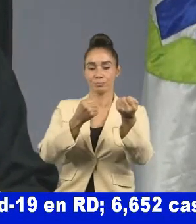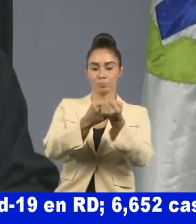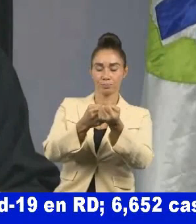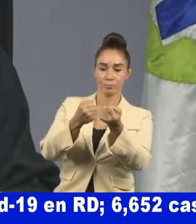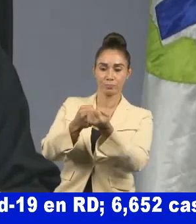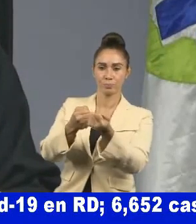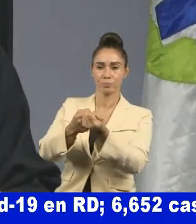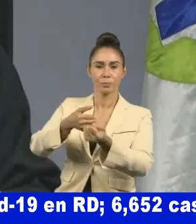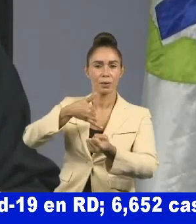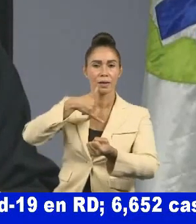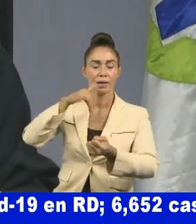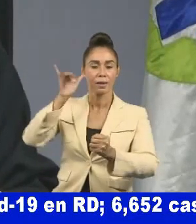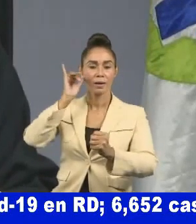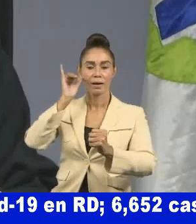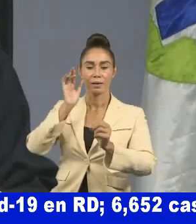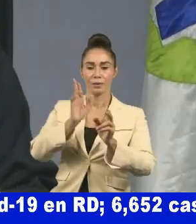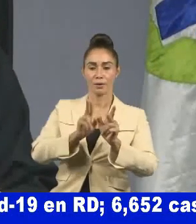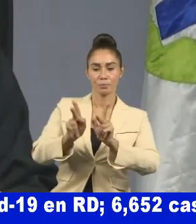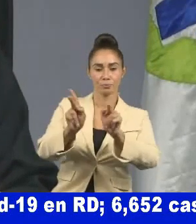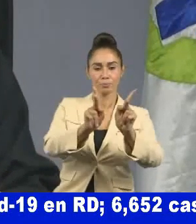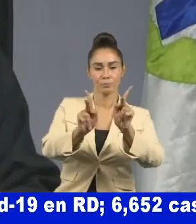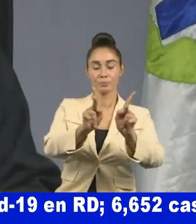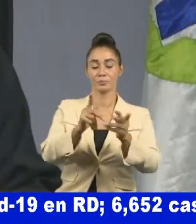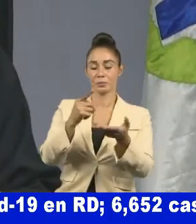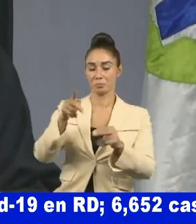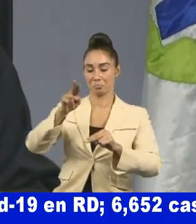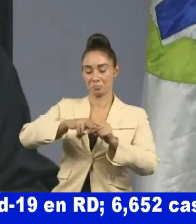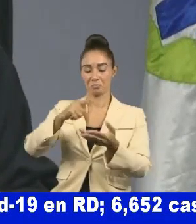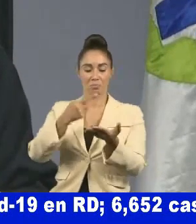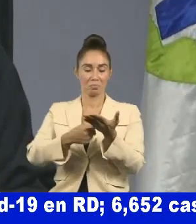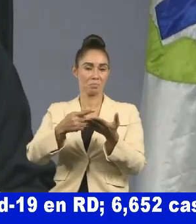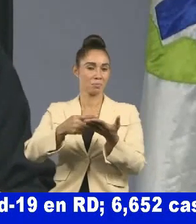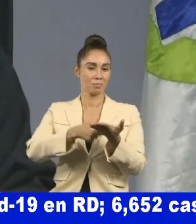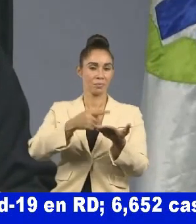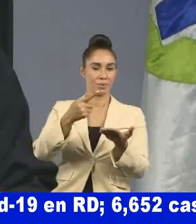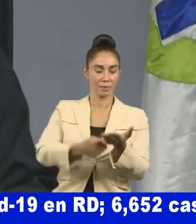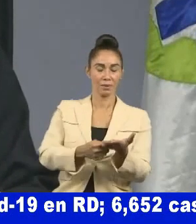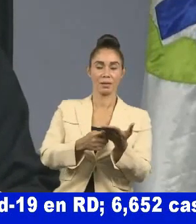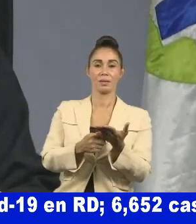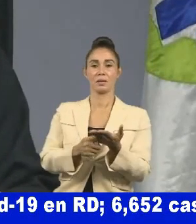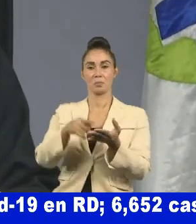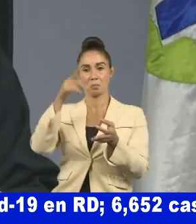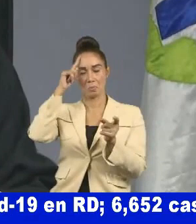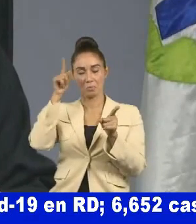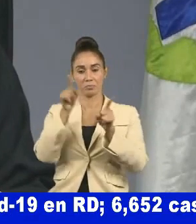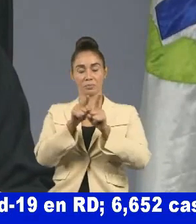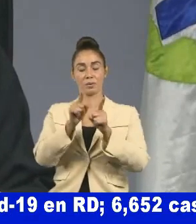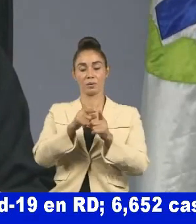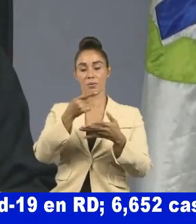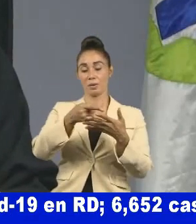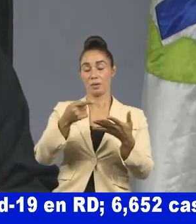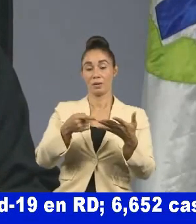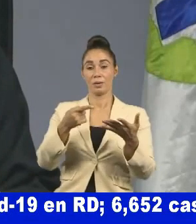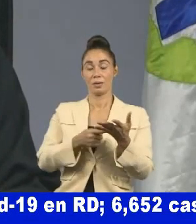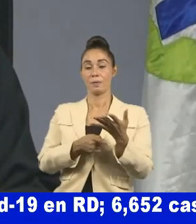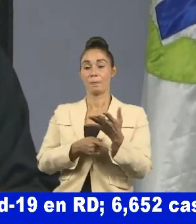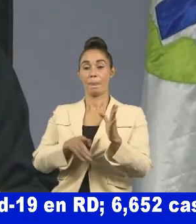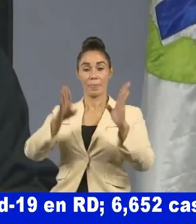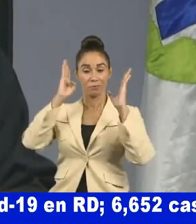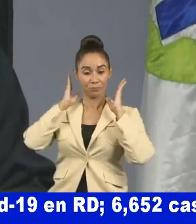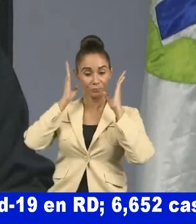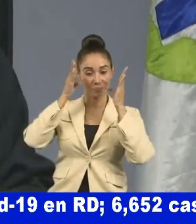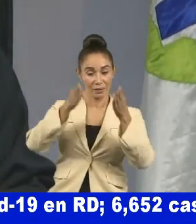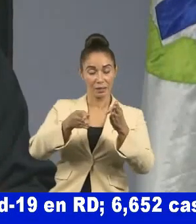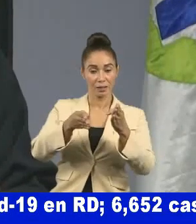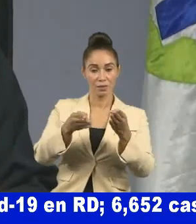y diálogo allí sostenido durante el día de ayer, dirigido a la integración